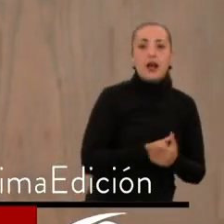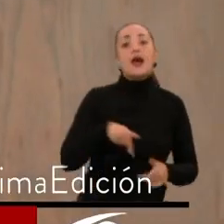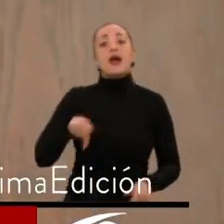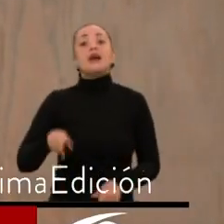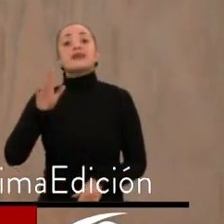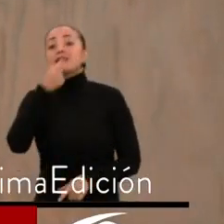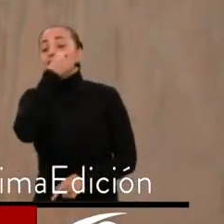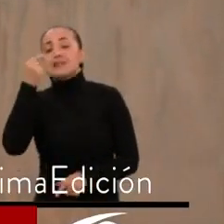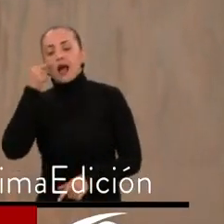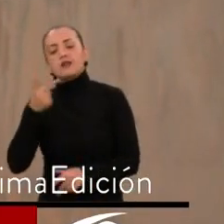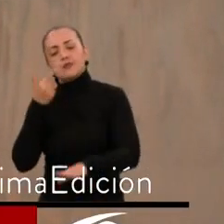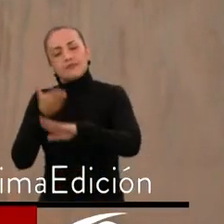colombianos preservar el proceso. Gracias.